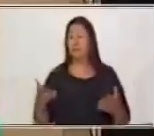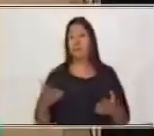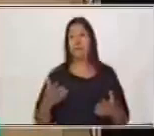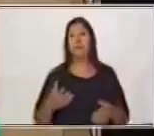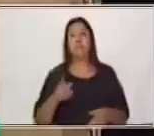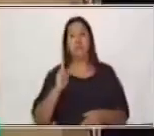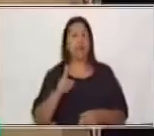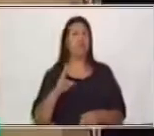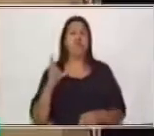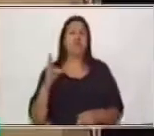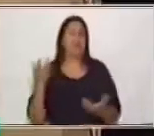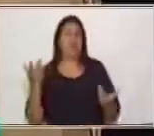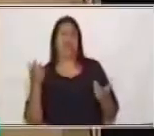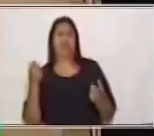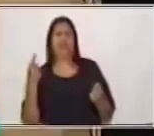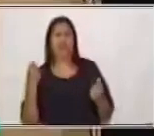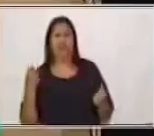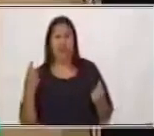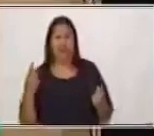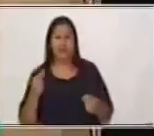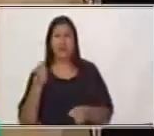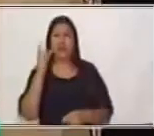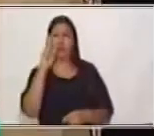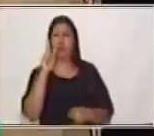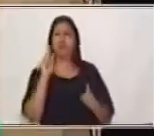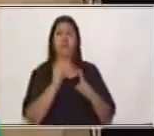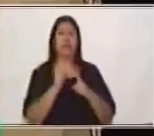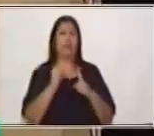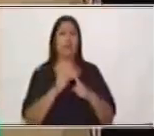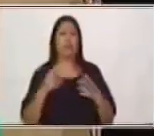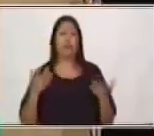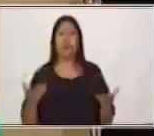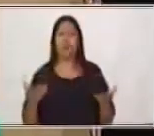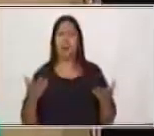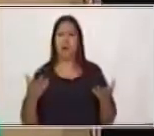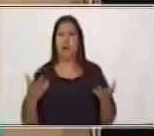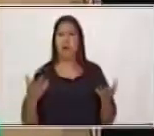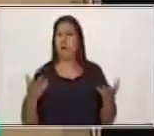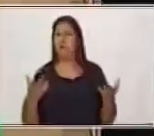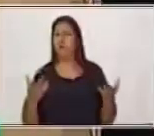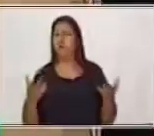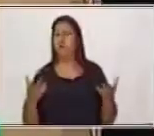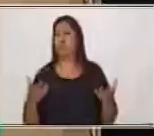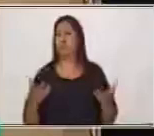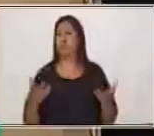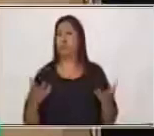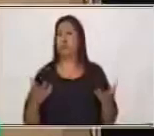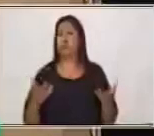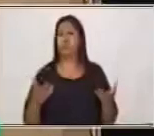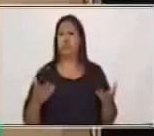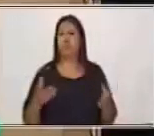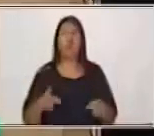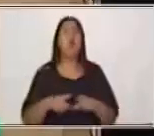una palabra, que en este caso lo vamos a expresar a través de una imagen, ¿verdad?